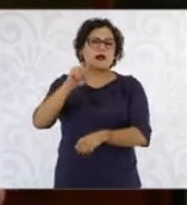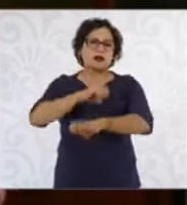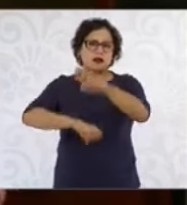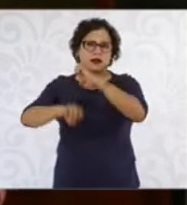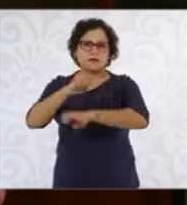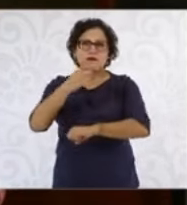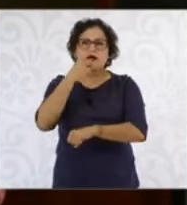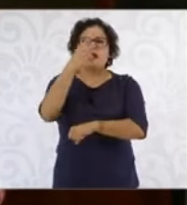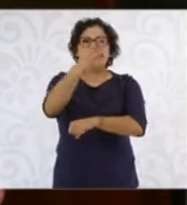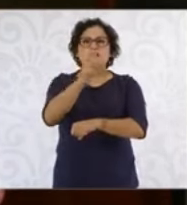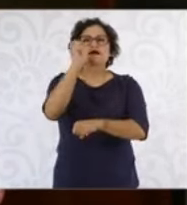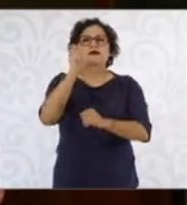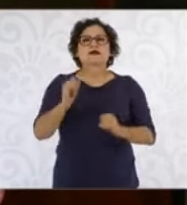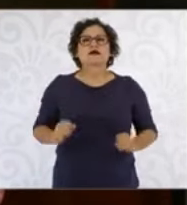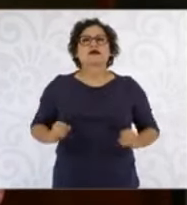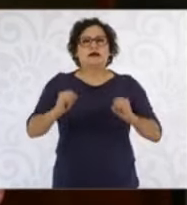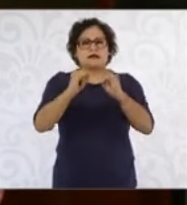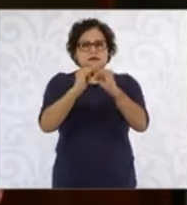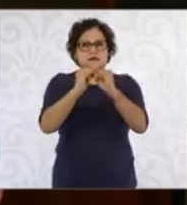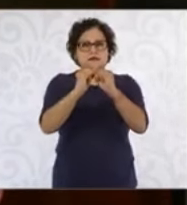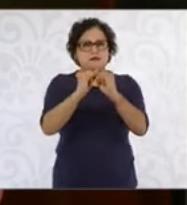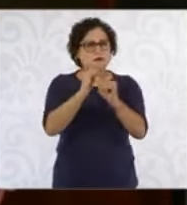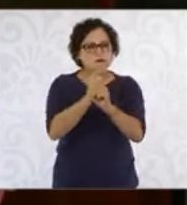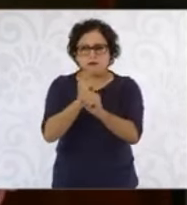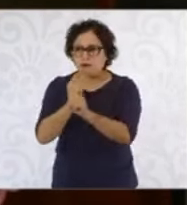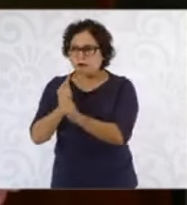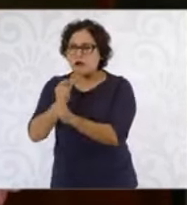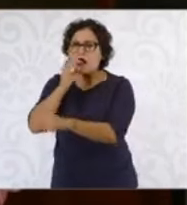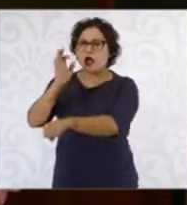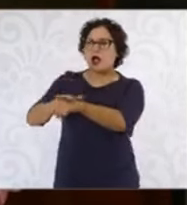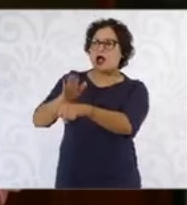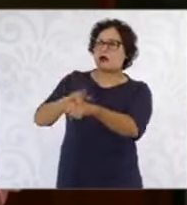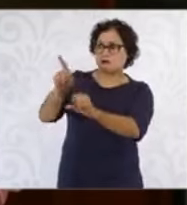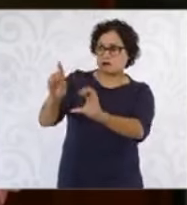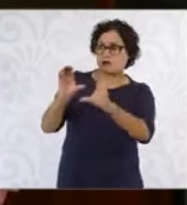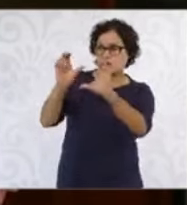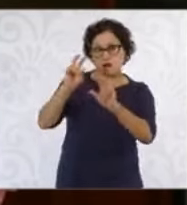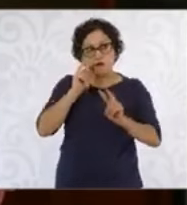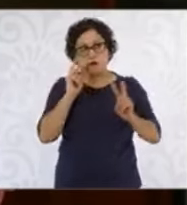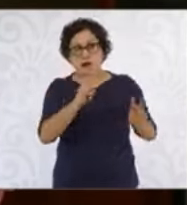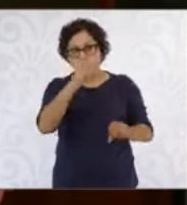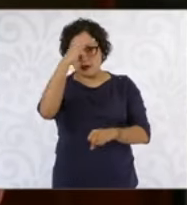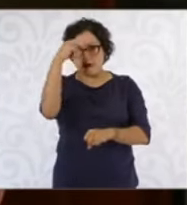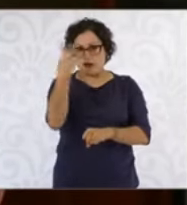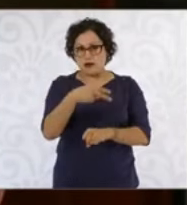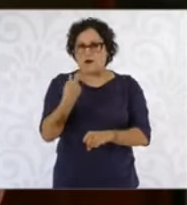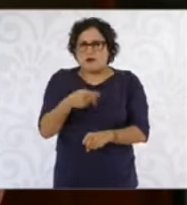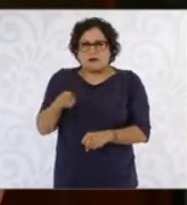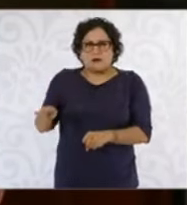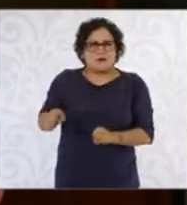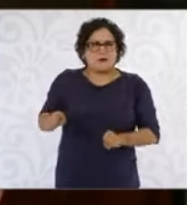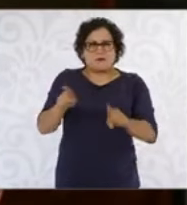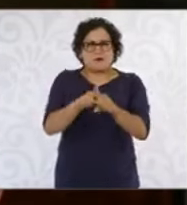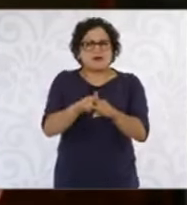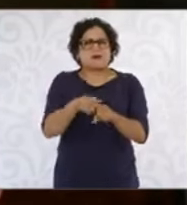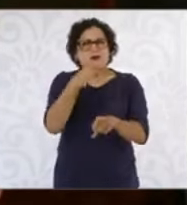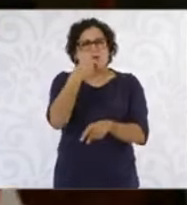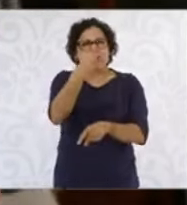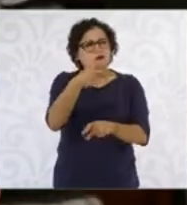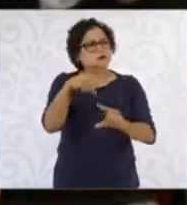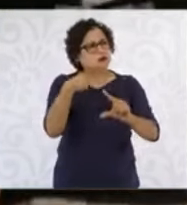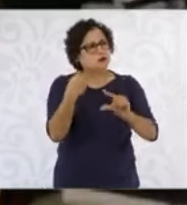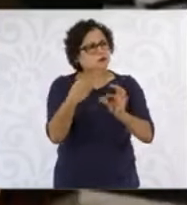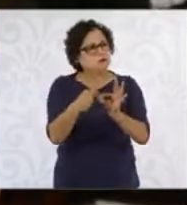institucional para lanzar una advertencia a los inversionistas, cuando también reconoce que México cuenta con un historial de cumplimiento y reafirma la